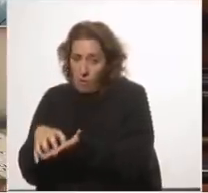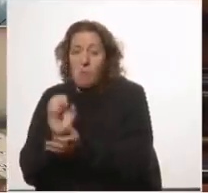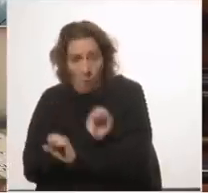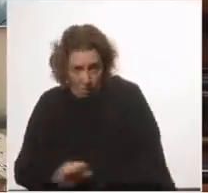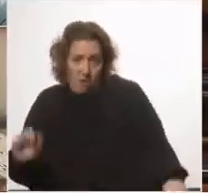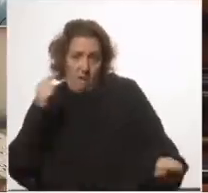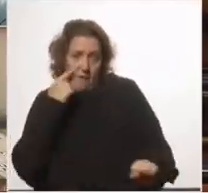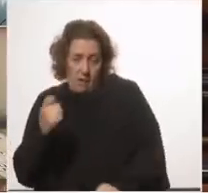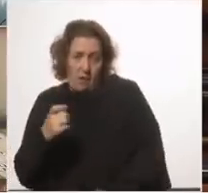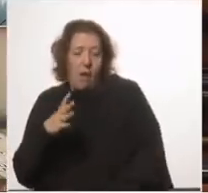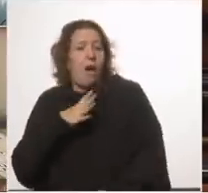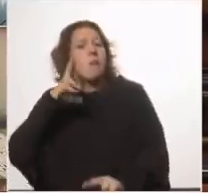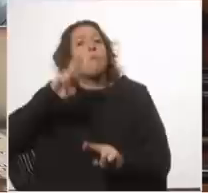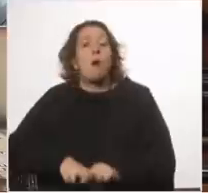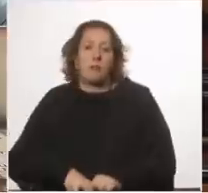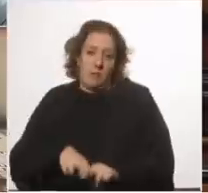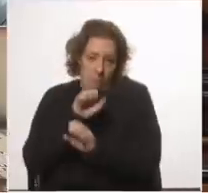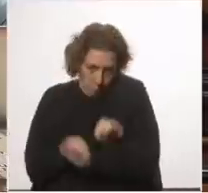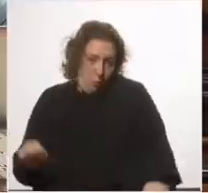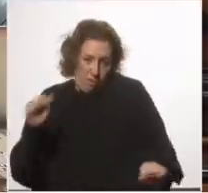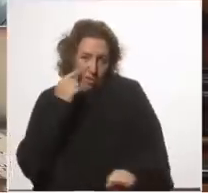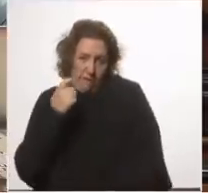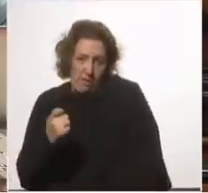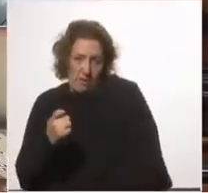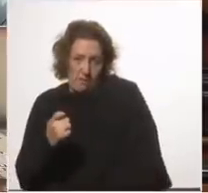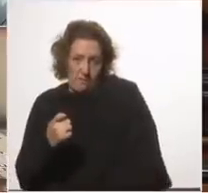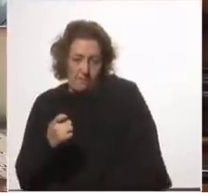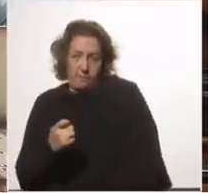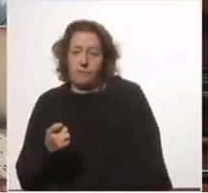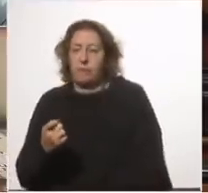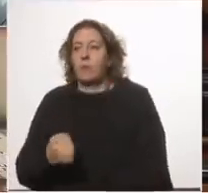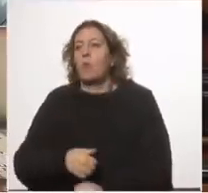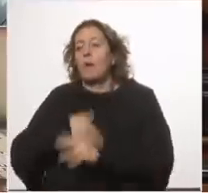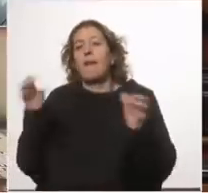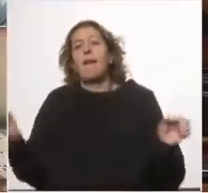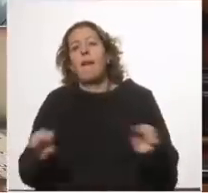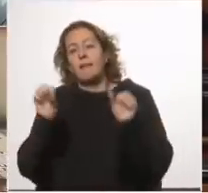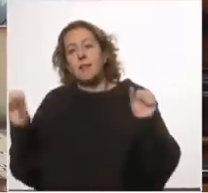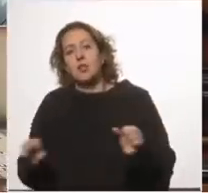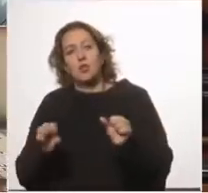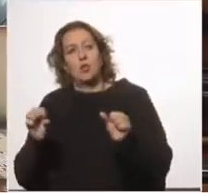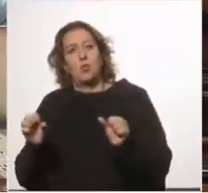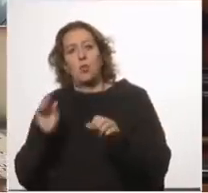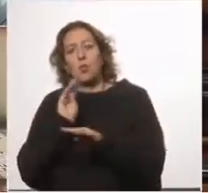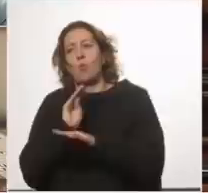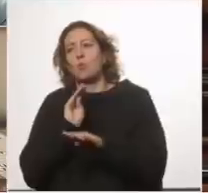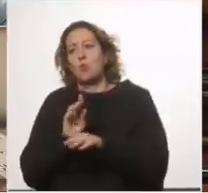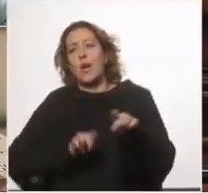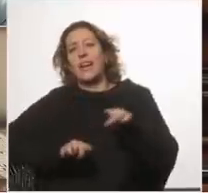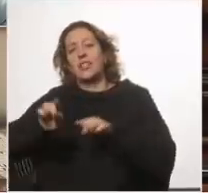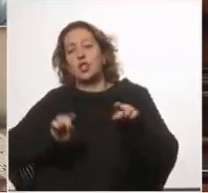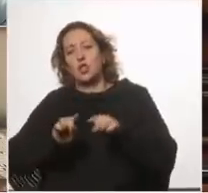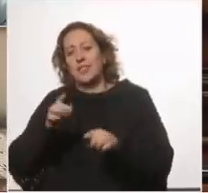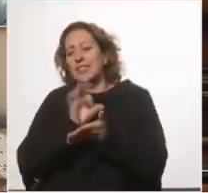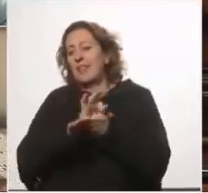habitables sobre este punto voy a volver al final porque cualquiera que haya hecho y acá hay varios que lo hicieron un curso de gestión de servicios